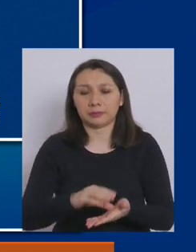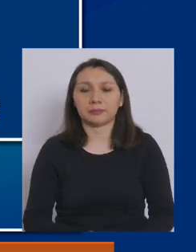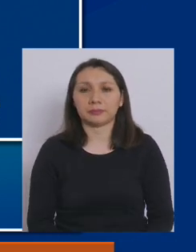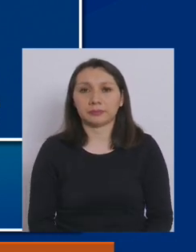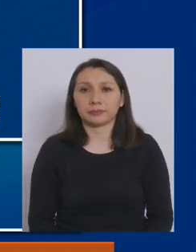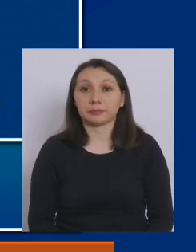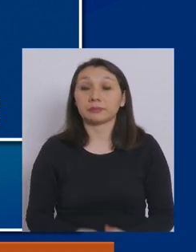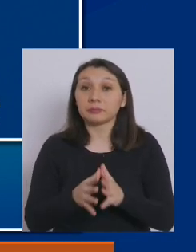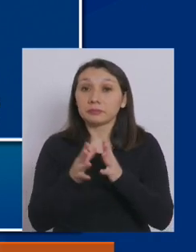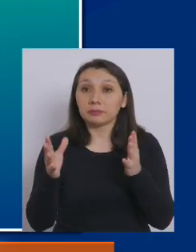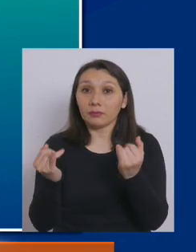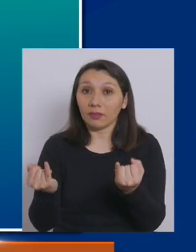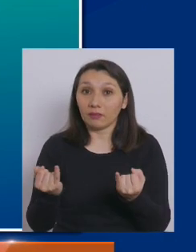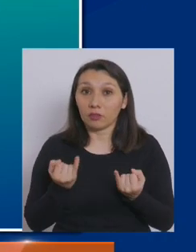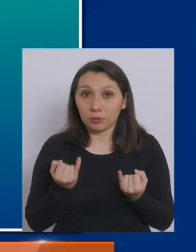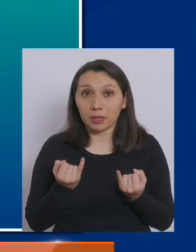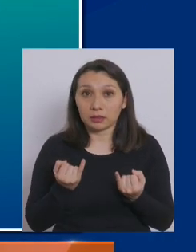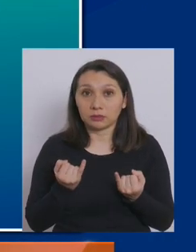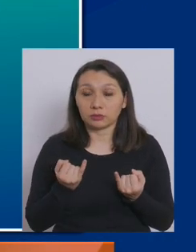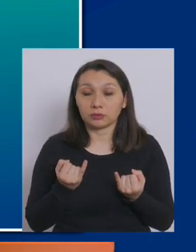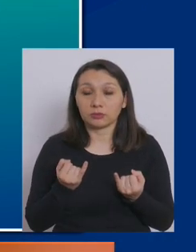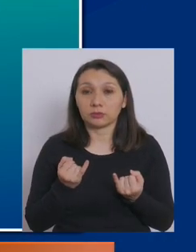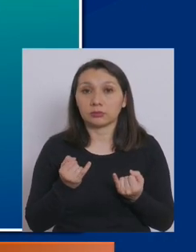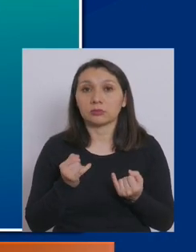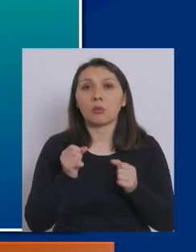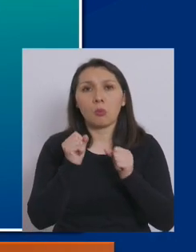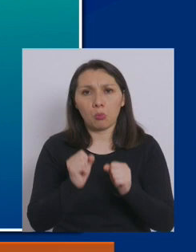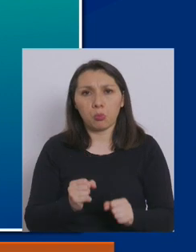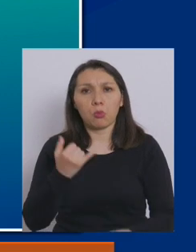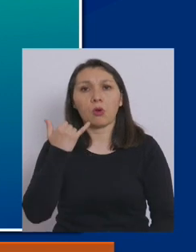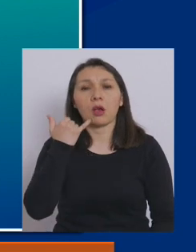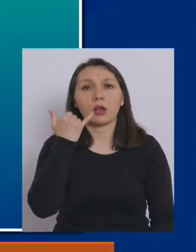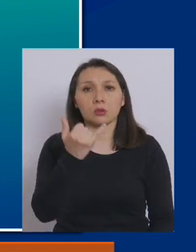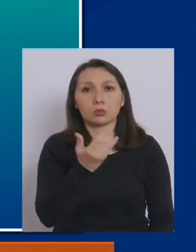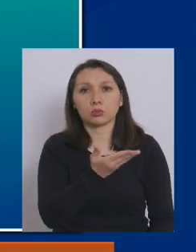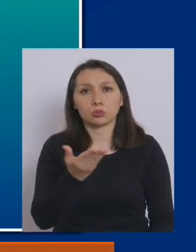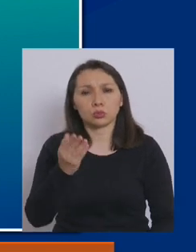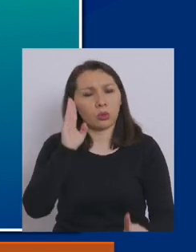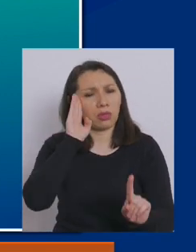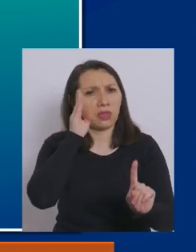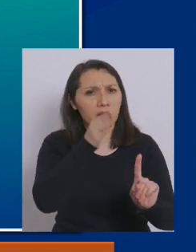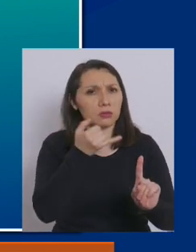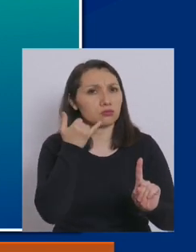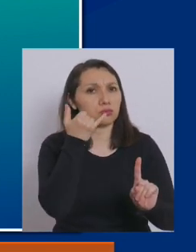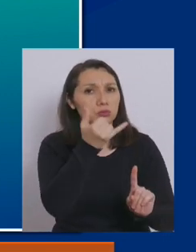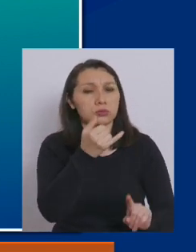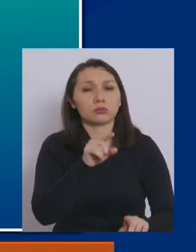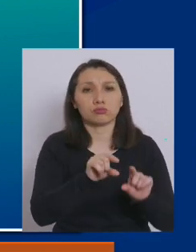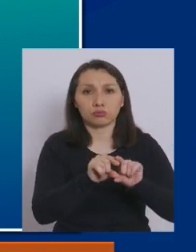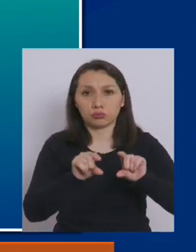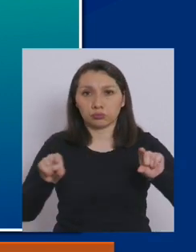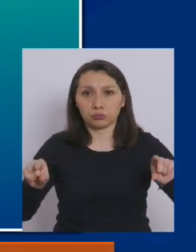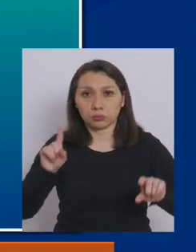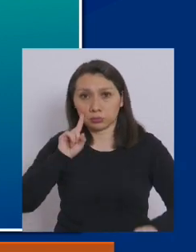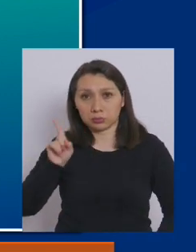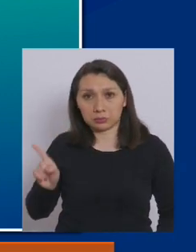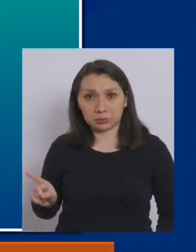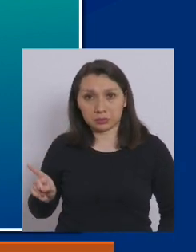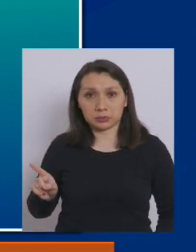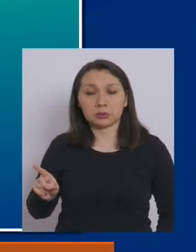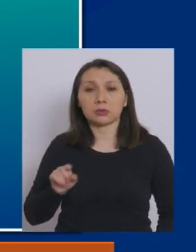Para mayor información, pueden llamar ustedes directamente al fondo que aparece en pantalla,